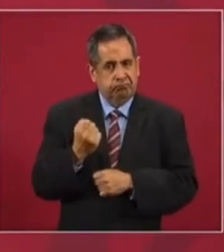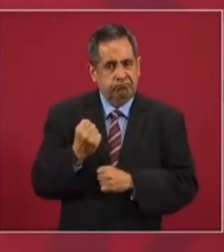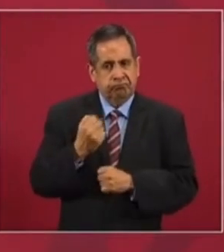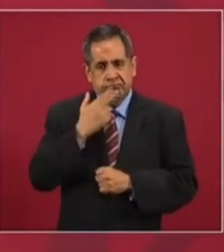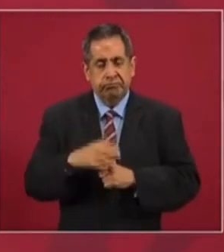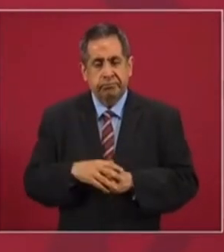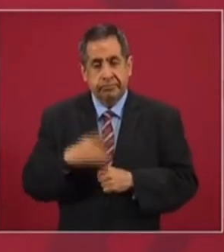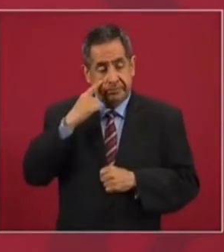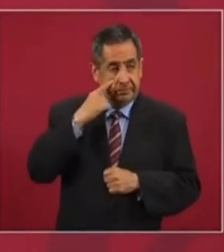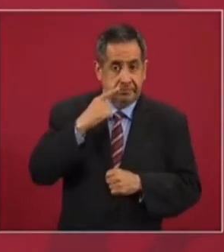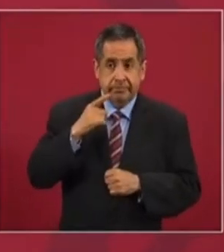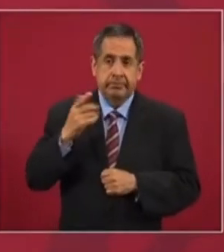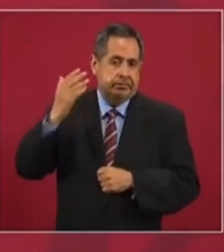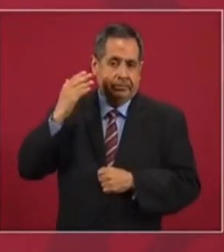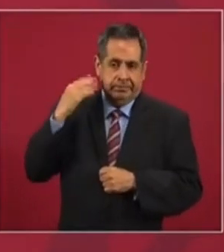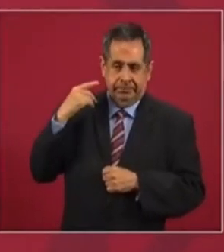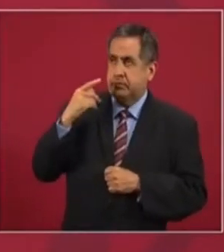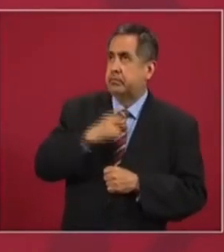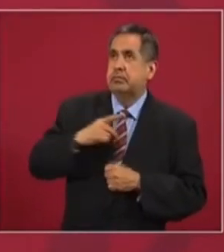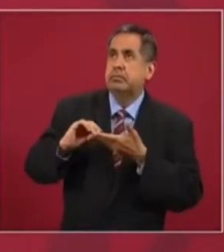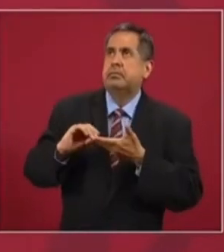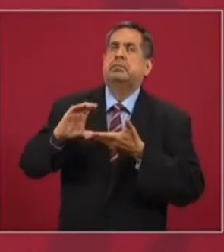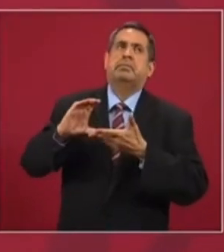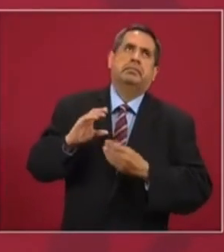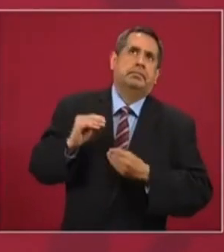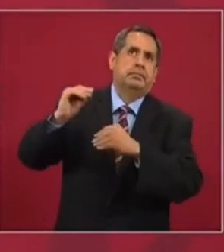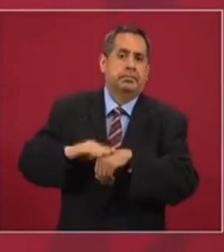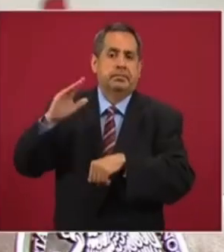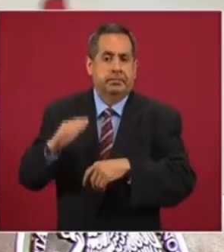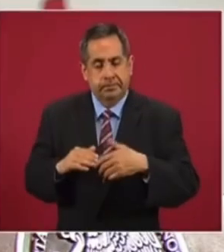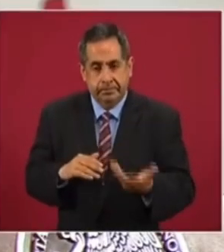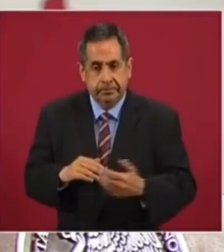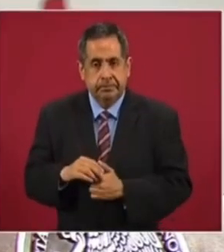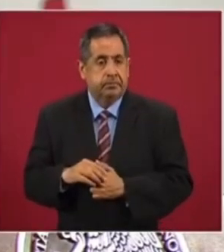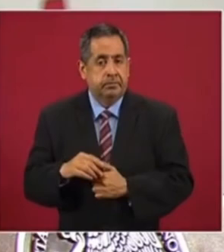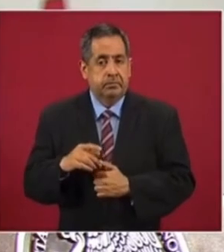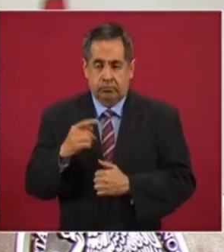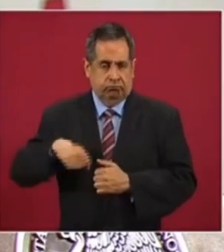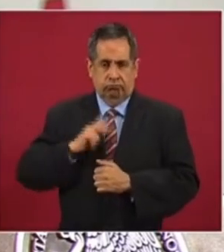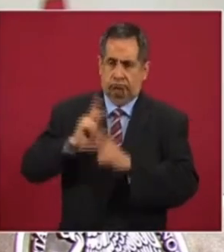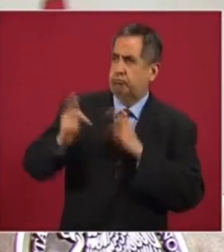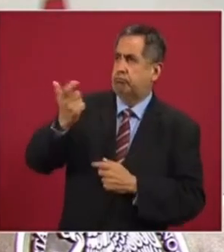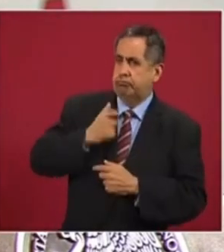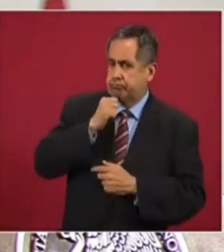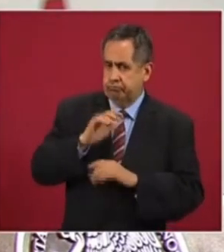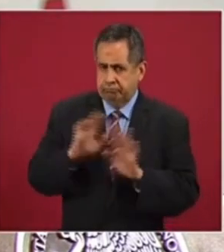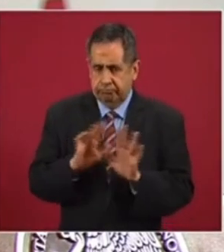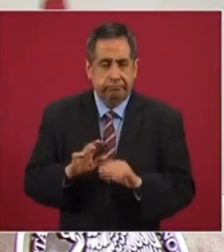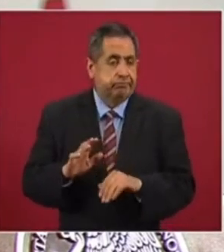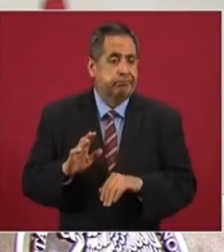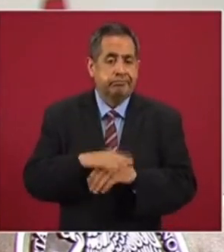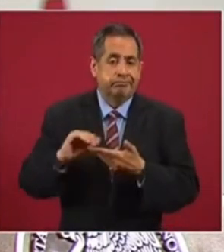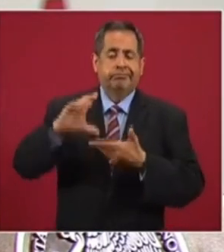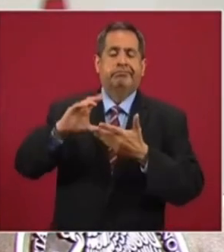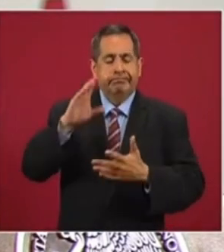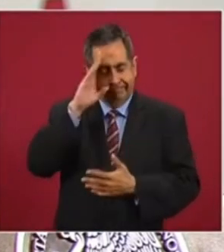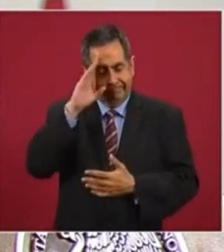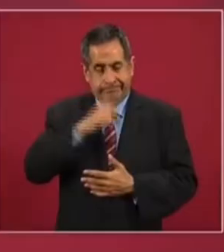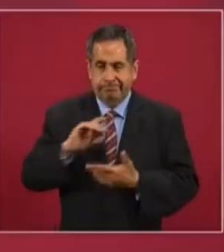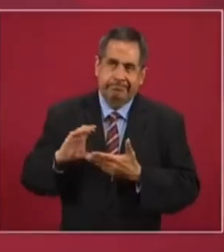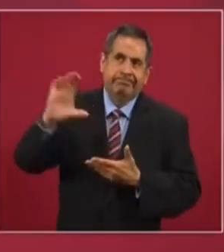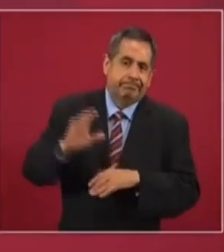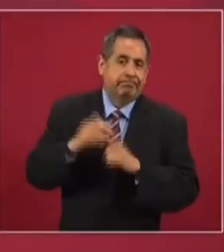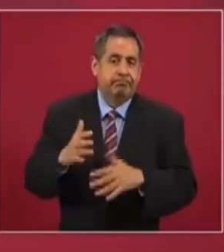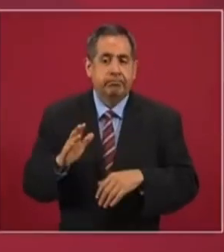El aumento de deuda, aún sin solicitar nuevos créditos, se presentó por dos